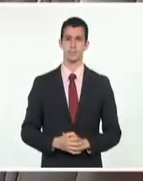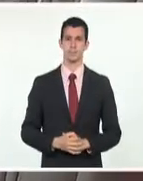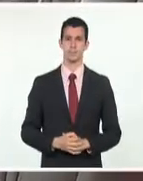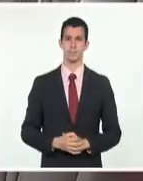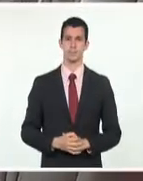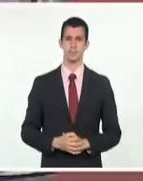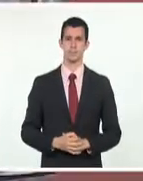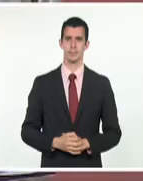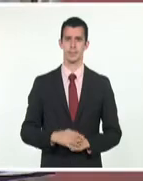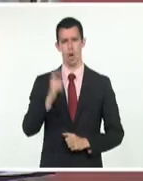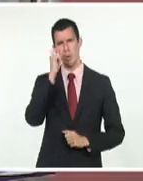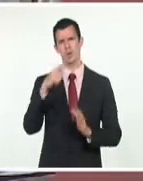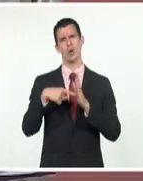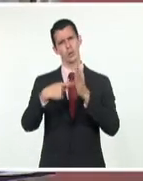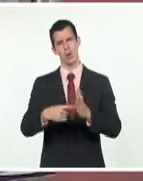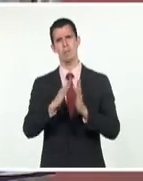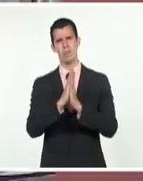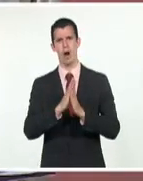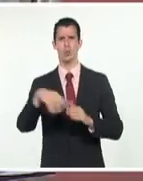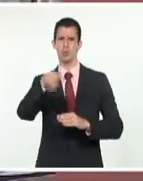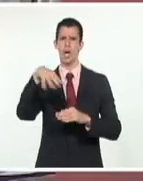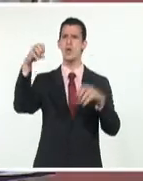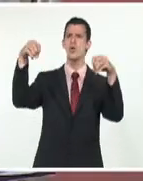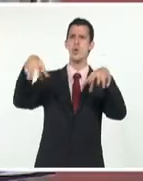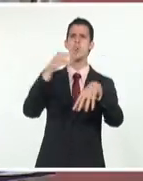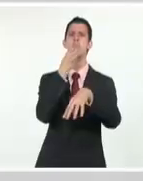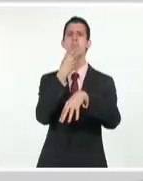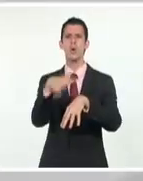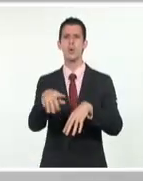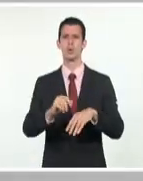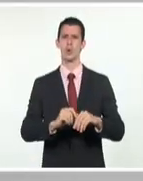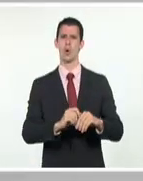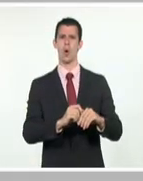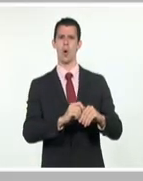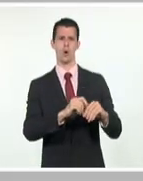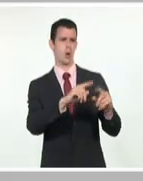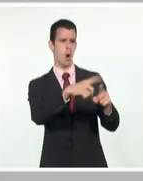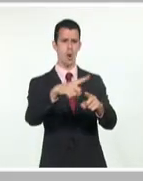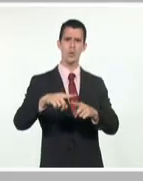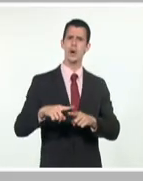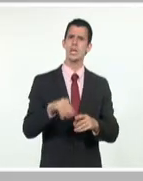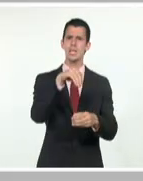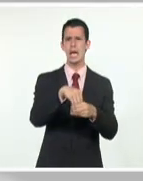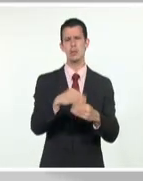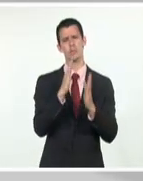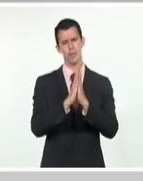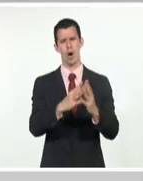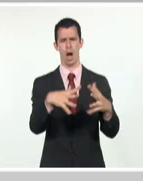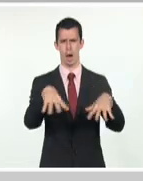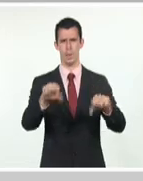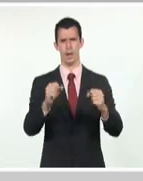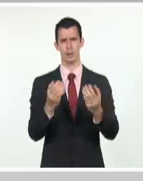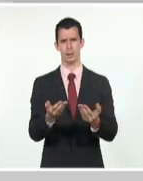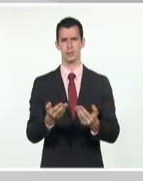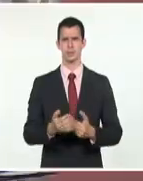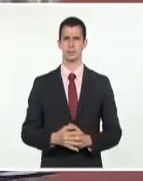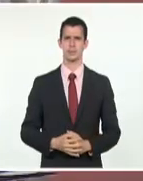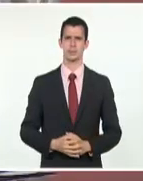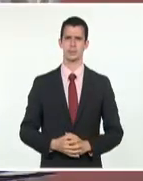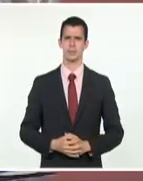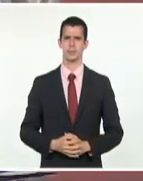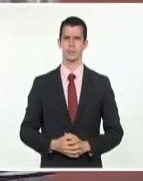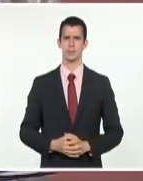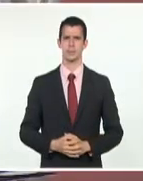apagando la iluminación innecesaria y los equipos de alto consumo. Sin Castillo, Sistema Informativo de la